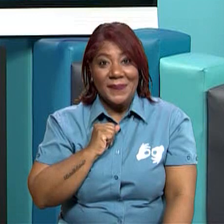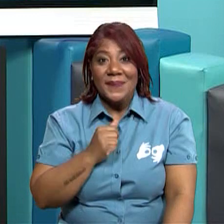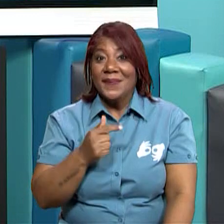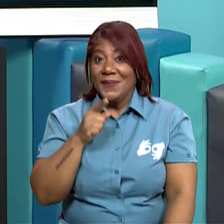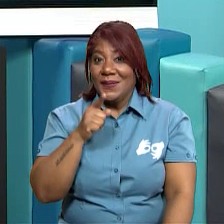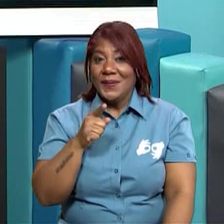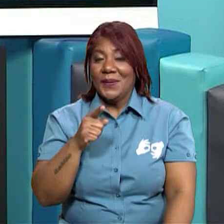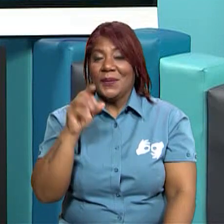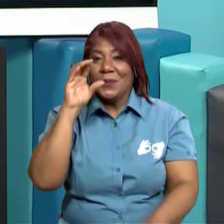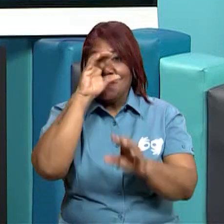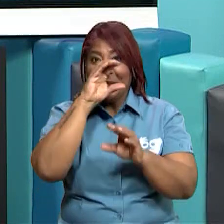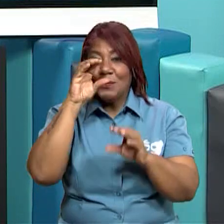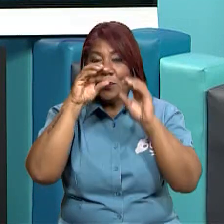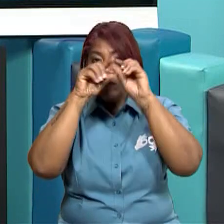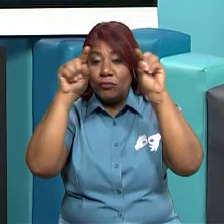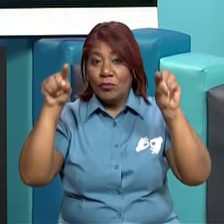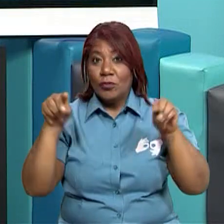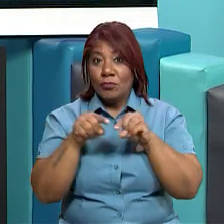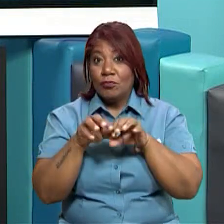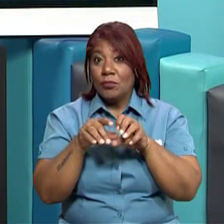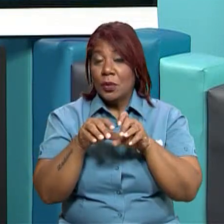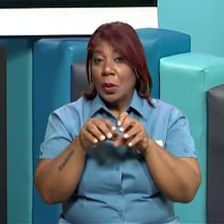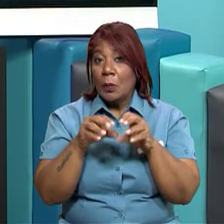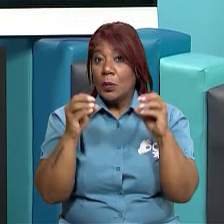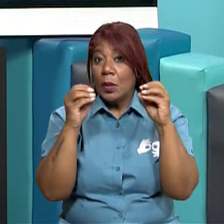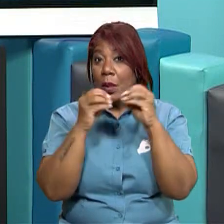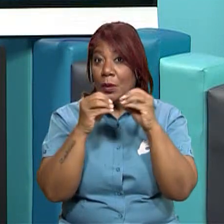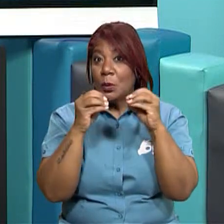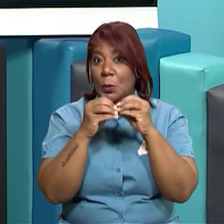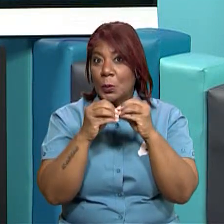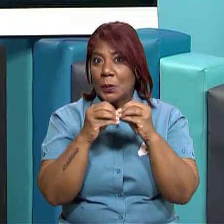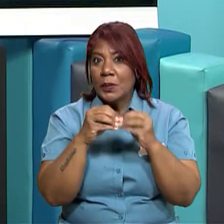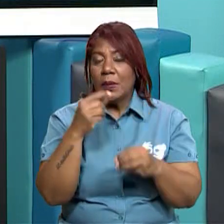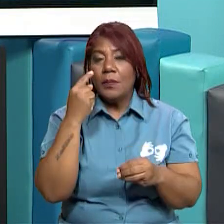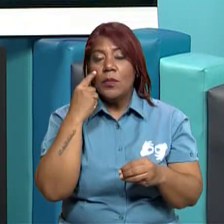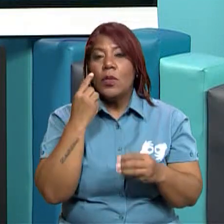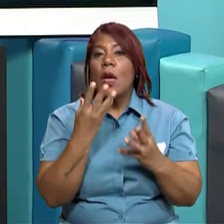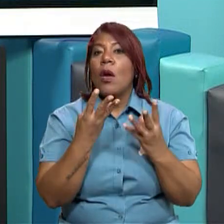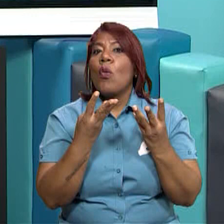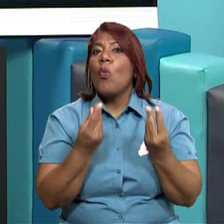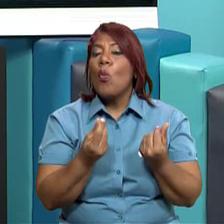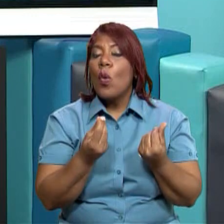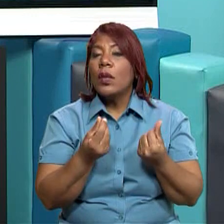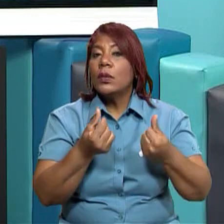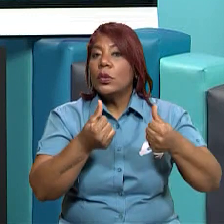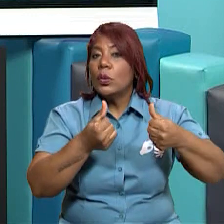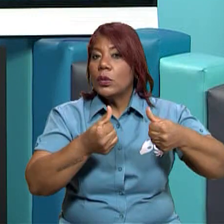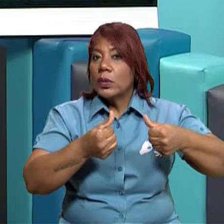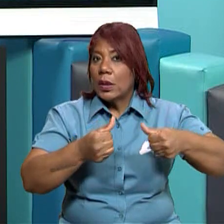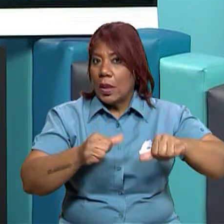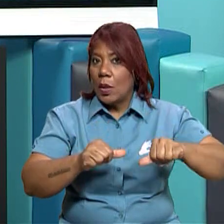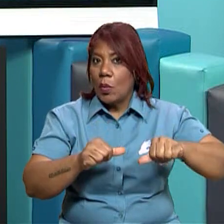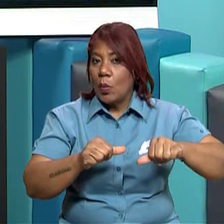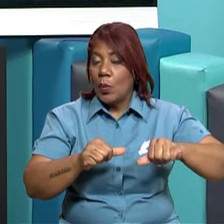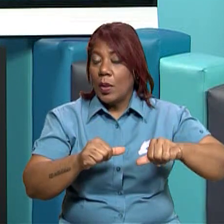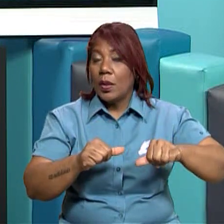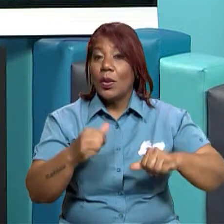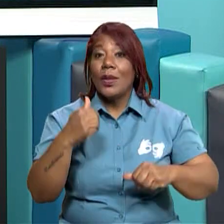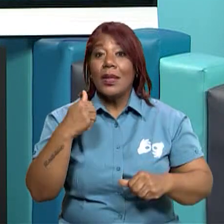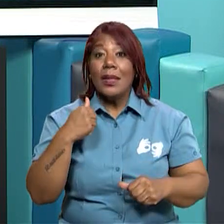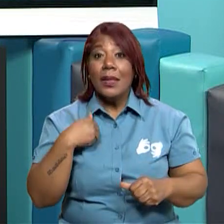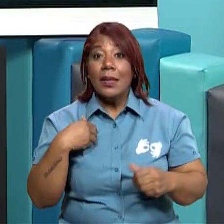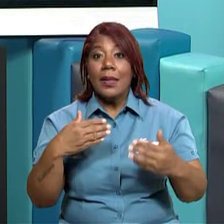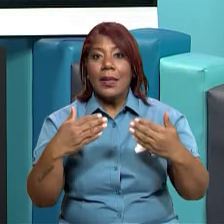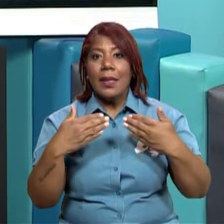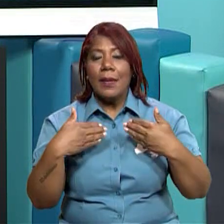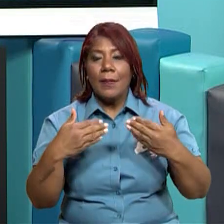cuáles son los tratados y completar este esquema. Está fácil. Puedes buscarlo en libros o también puedes